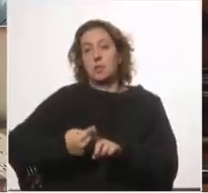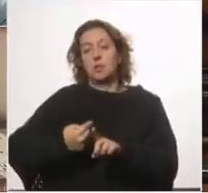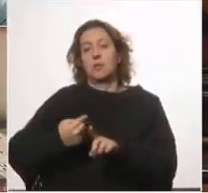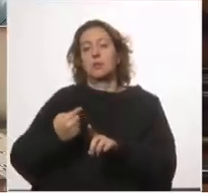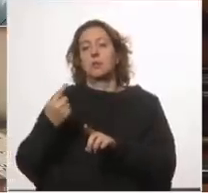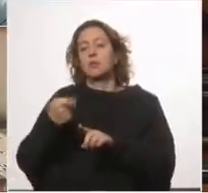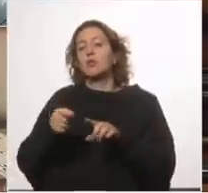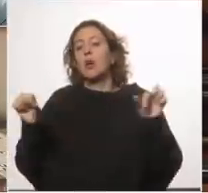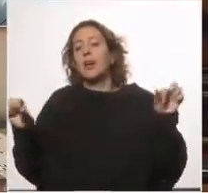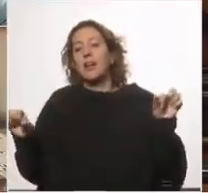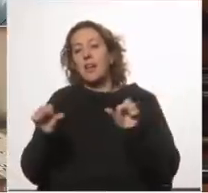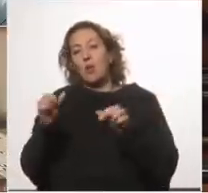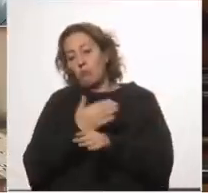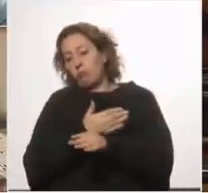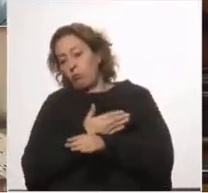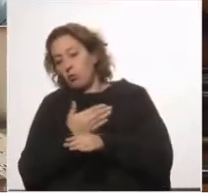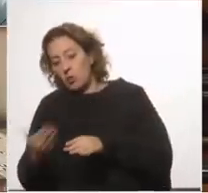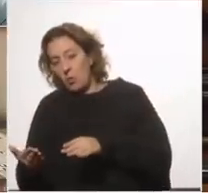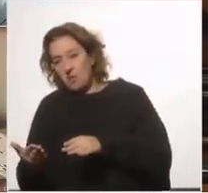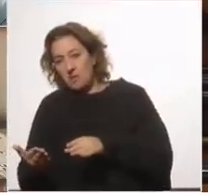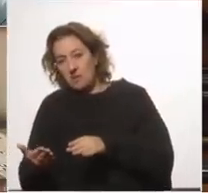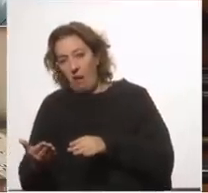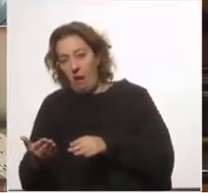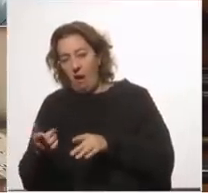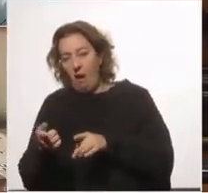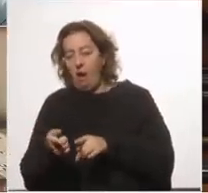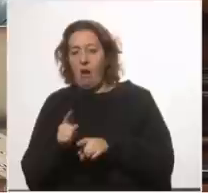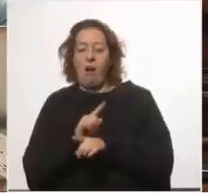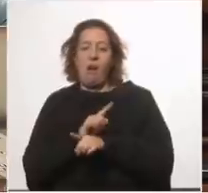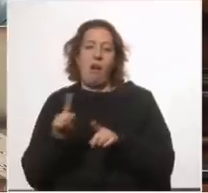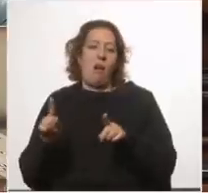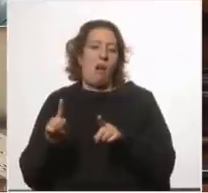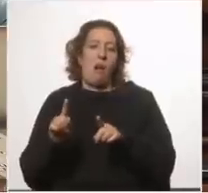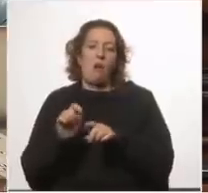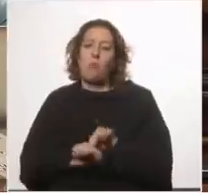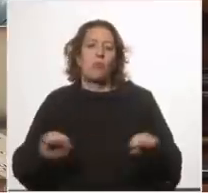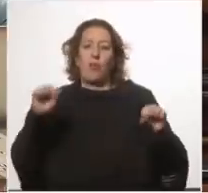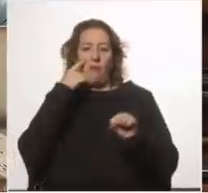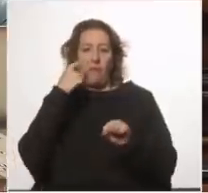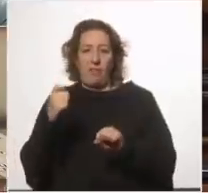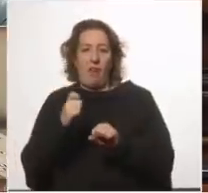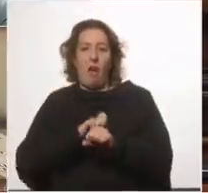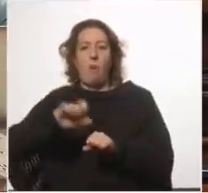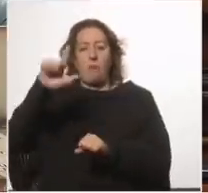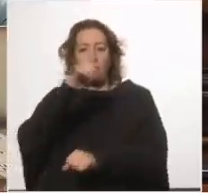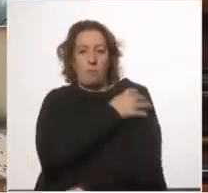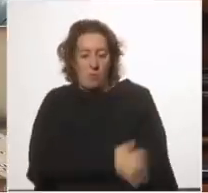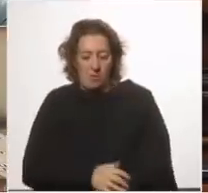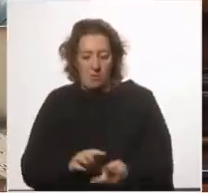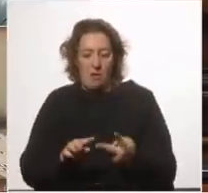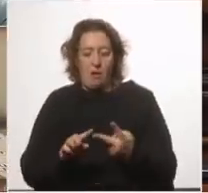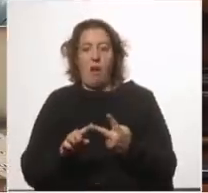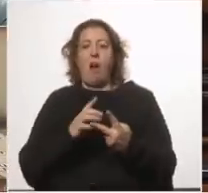generó situaciones que no evitaron el aumento de la pobreza no evitaron el aumento de la desigualdad no evitaron